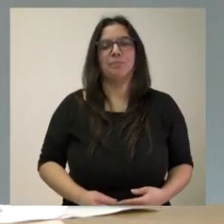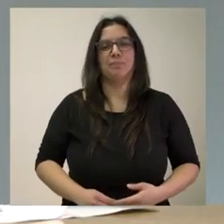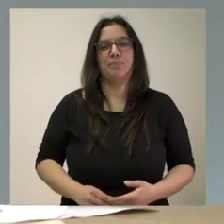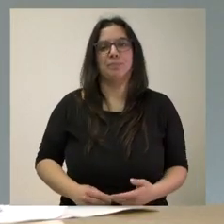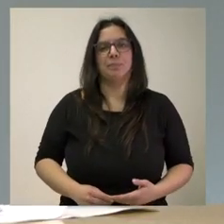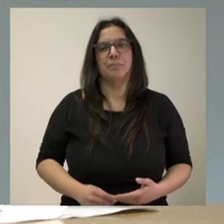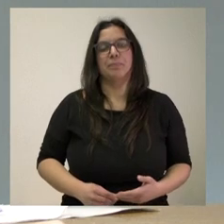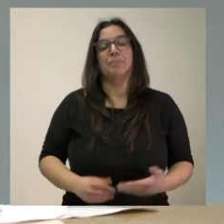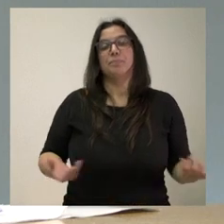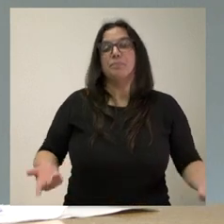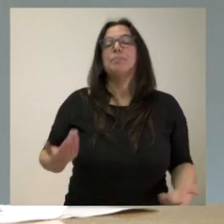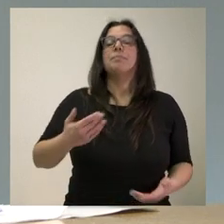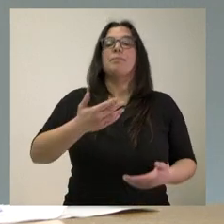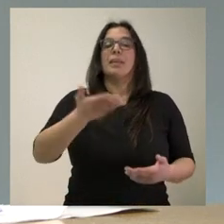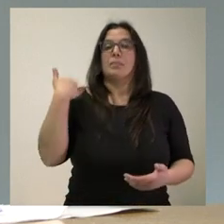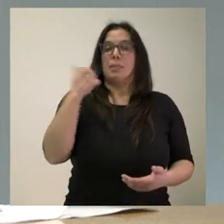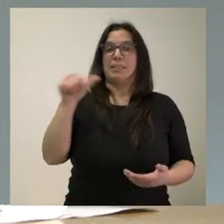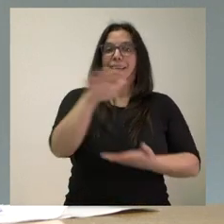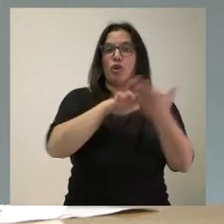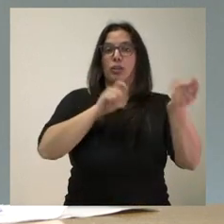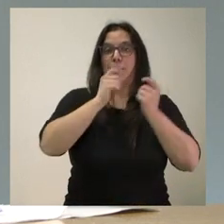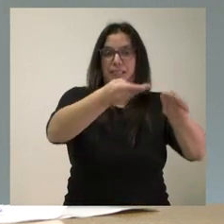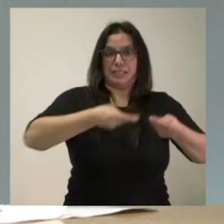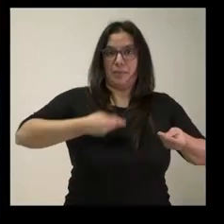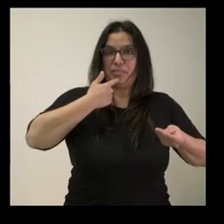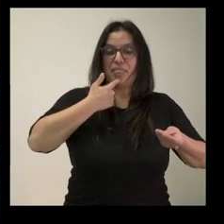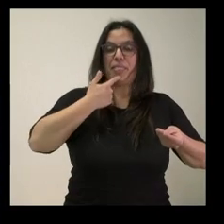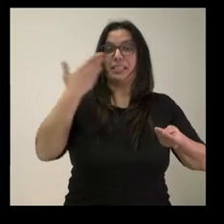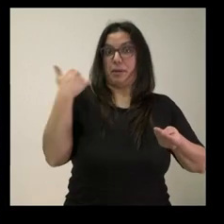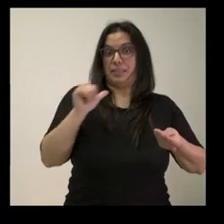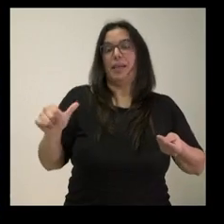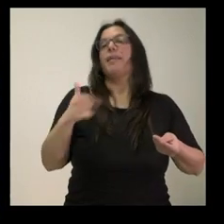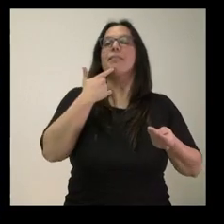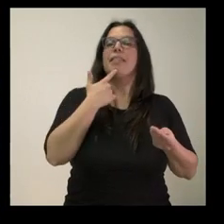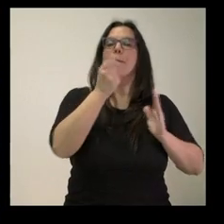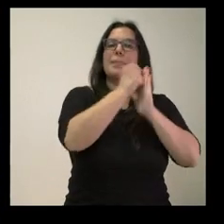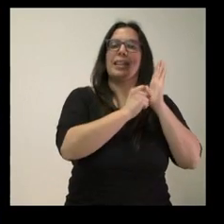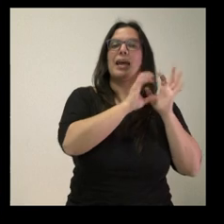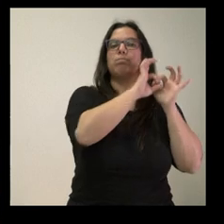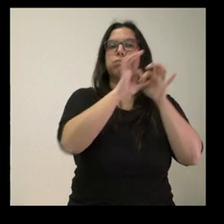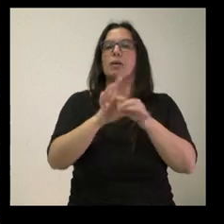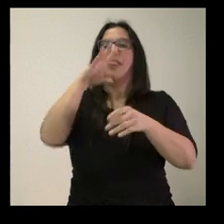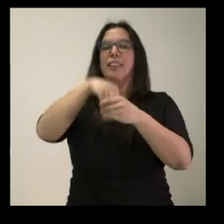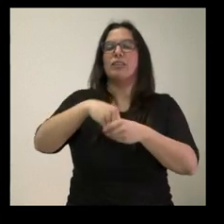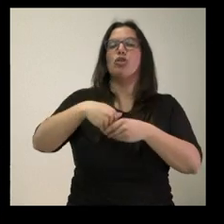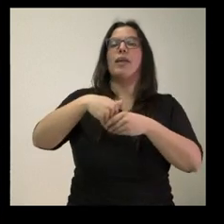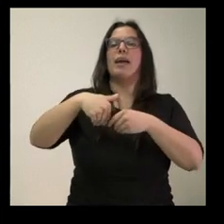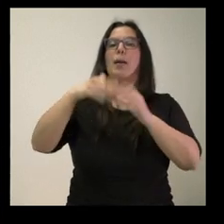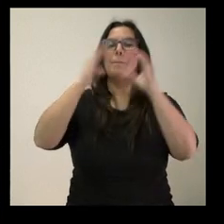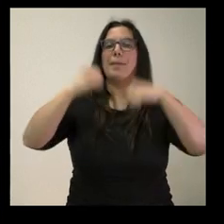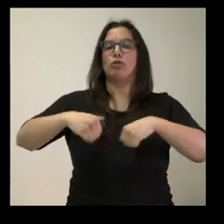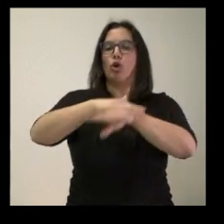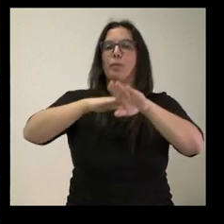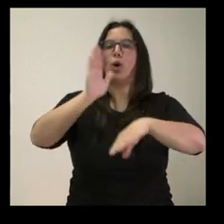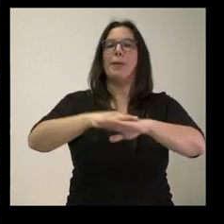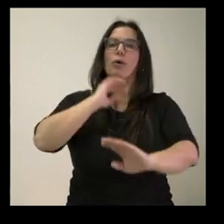en la nota de prensa que se nos entregó la semana pasada ponía que estas medidas se enmarcaban dentro del cumplimiento del pacto de gobierno. ¿Por qué se decía